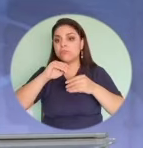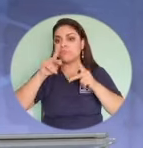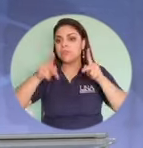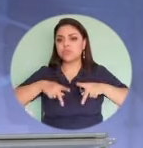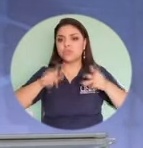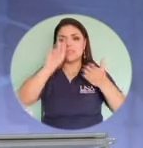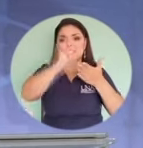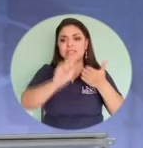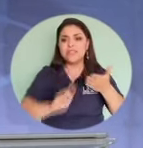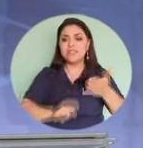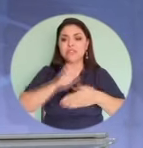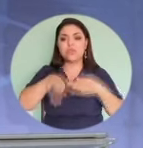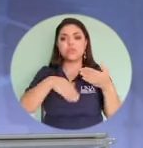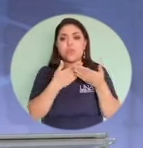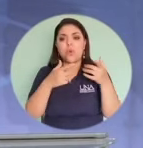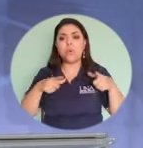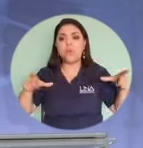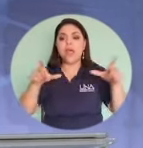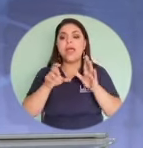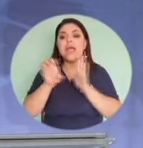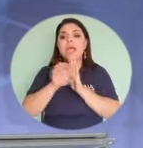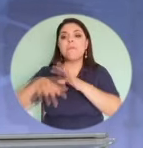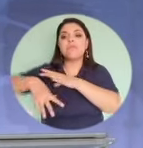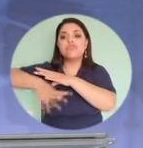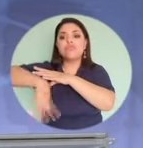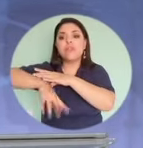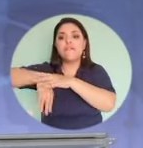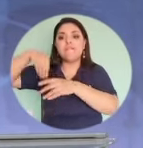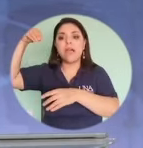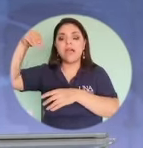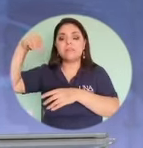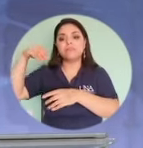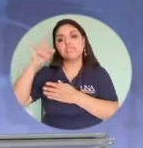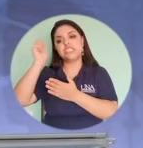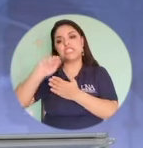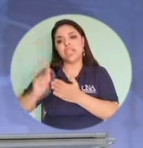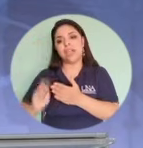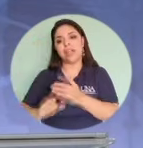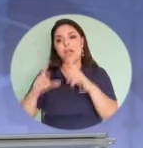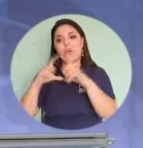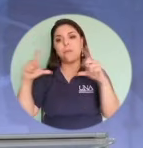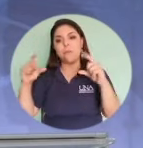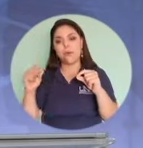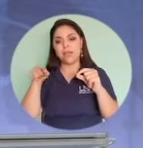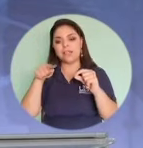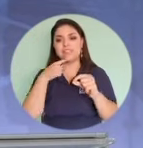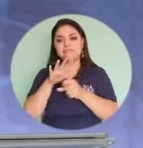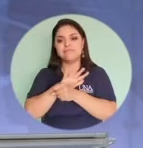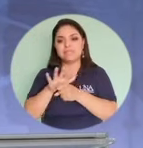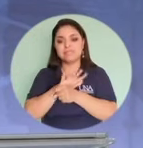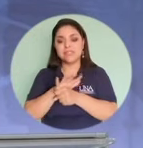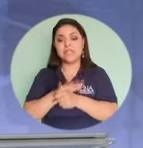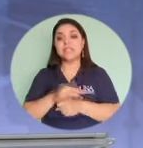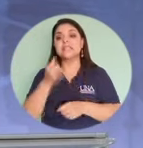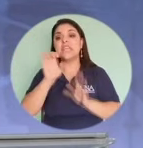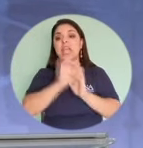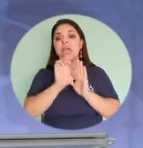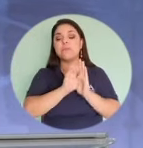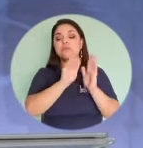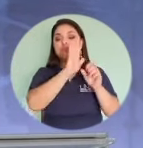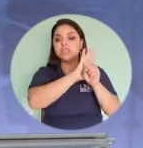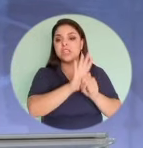pone en todo lado. Si va a ripa en una rifa, pone esos datos en un cupón. Si llena un